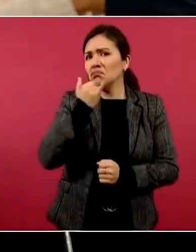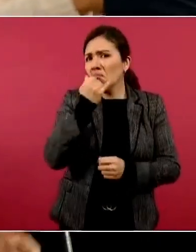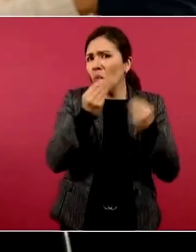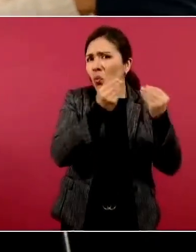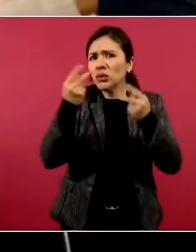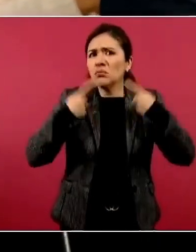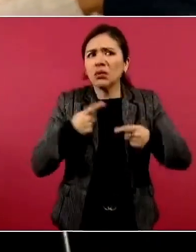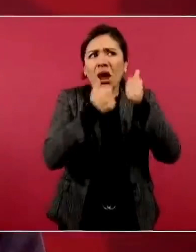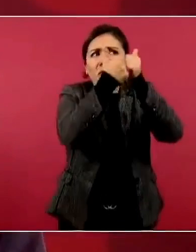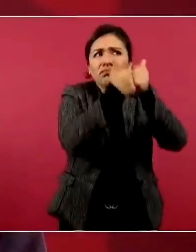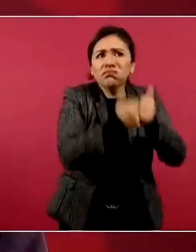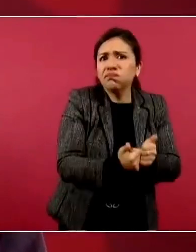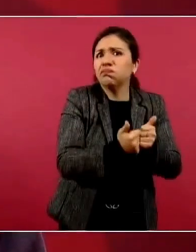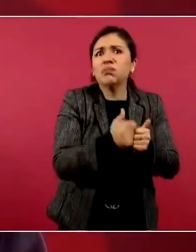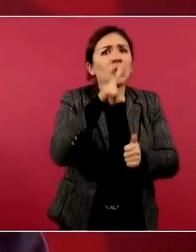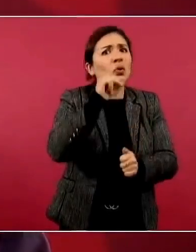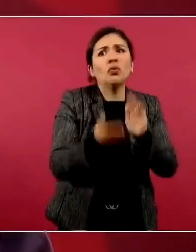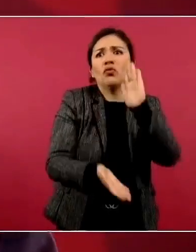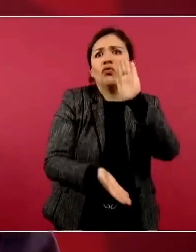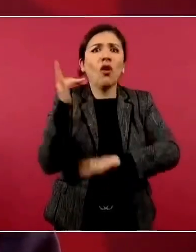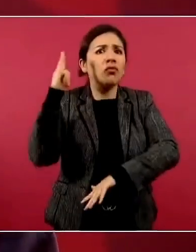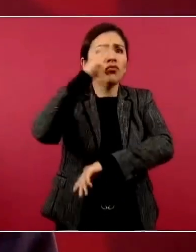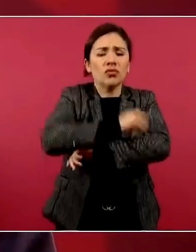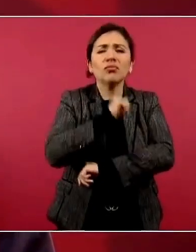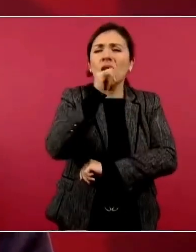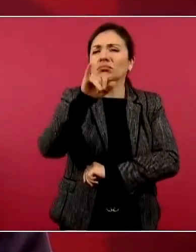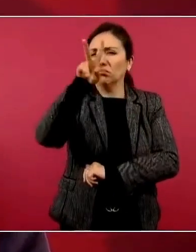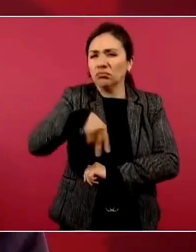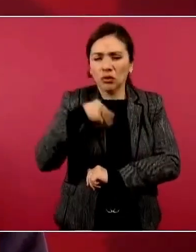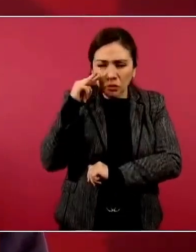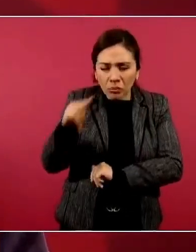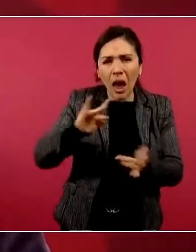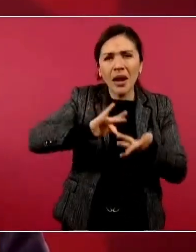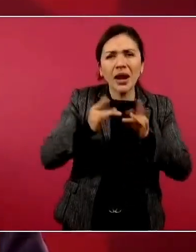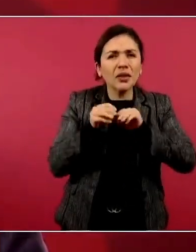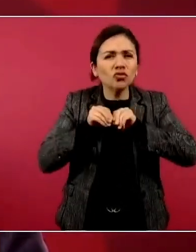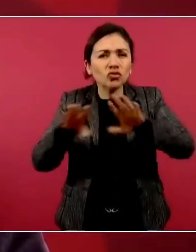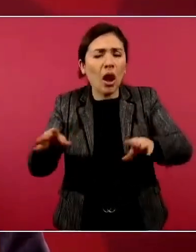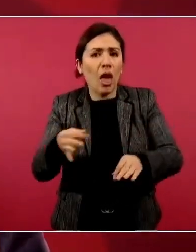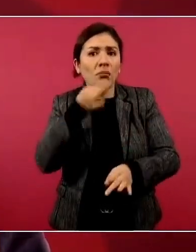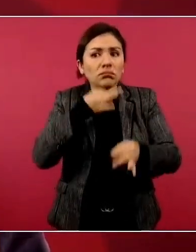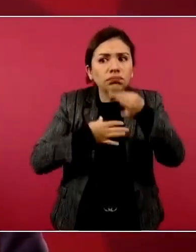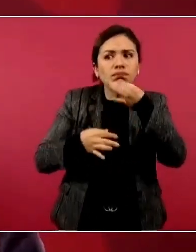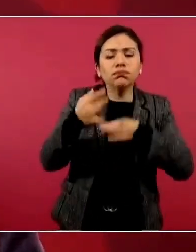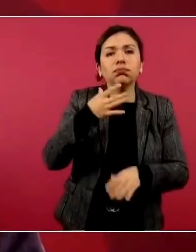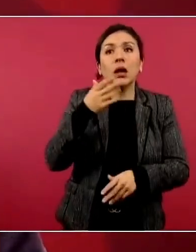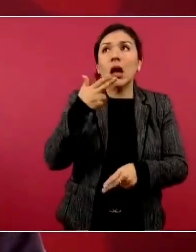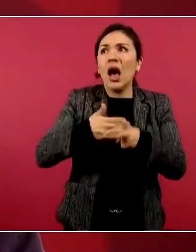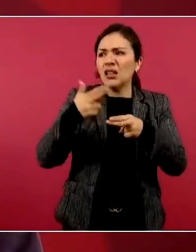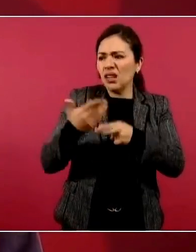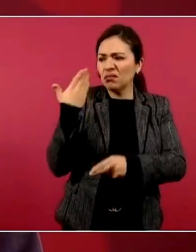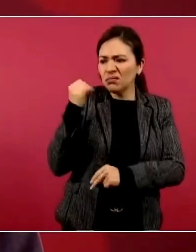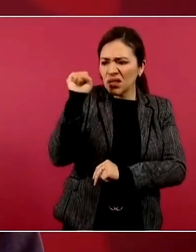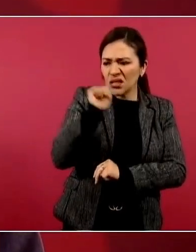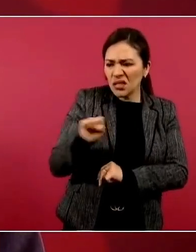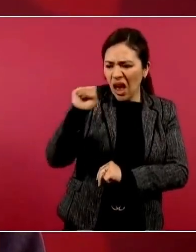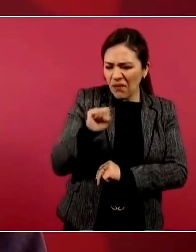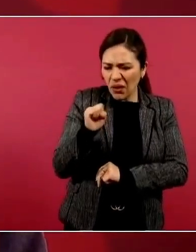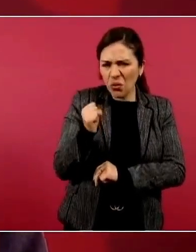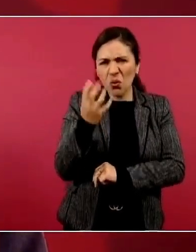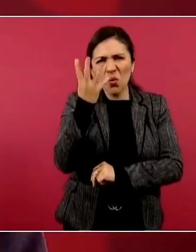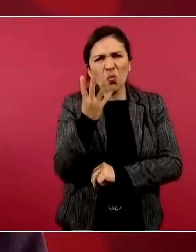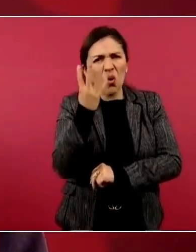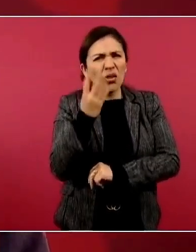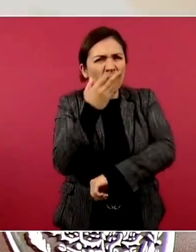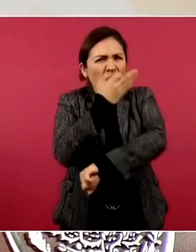quedó varada ahí. Sí, hubo muchas quejas en redes sociales, tuvimos los reportes, con corte al sábado a las cuatro o cuatro